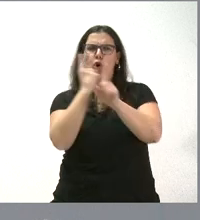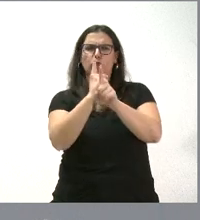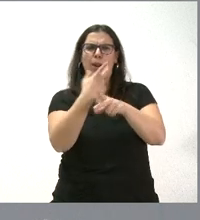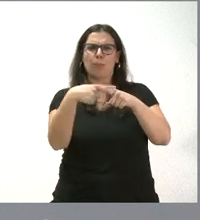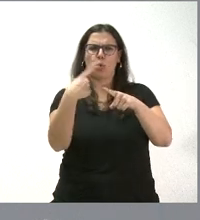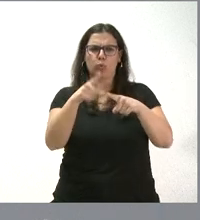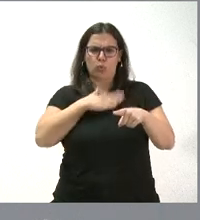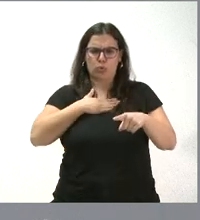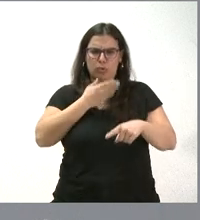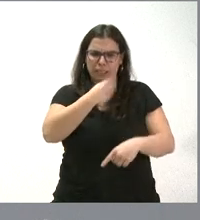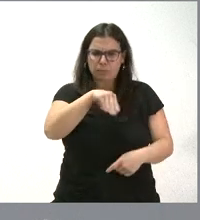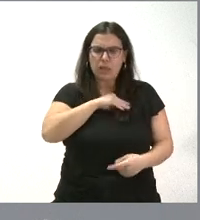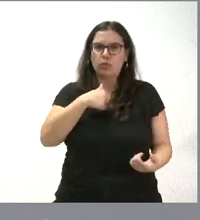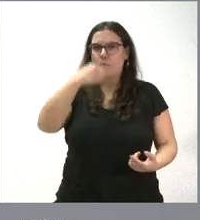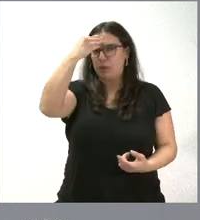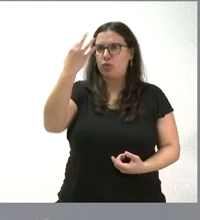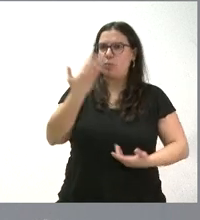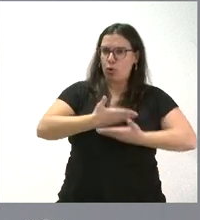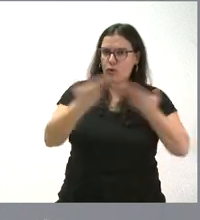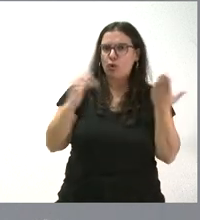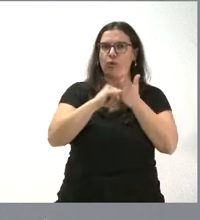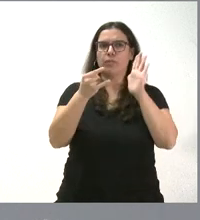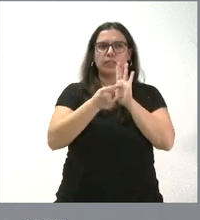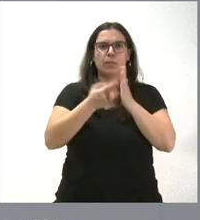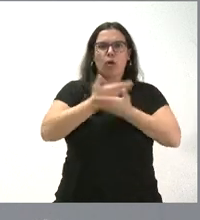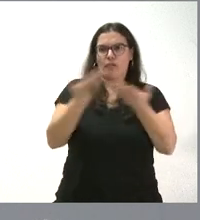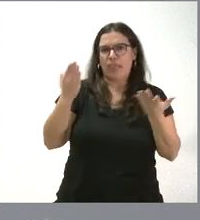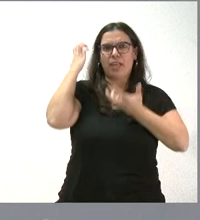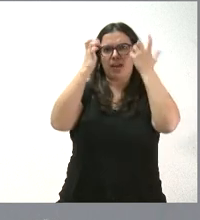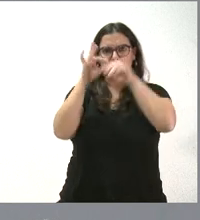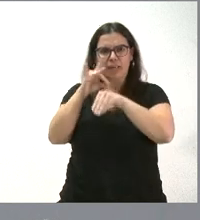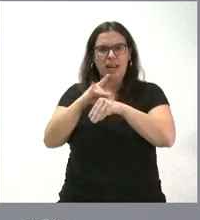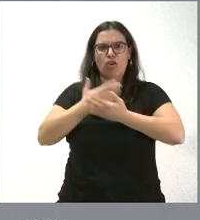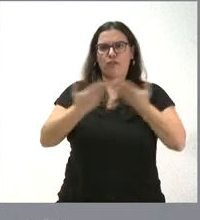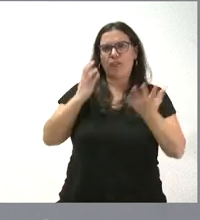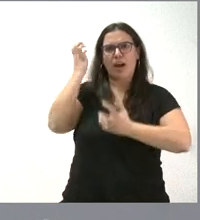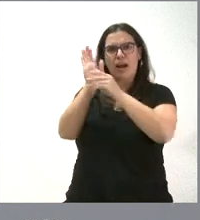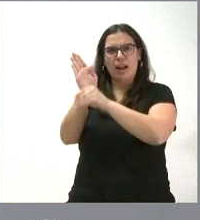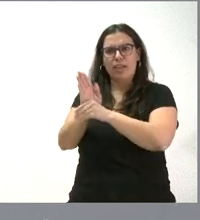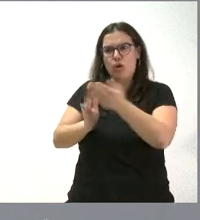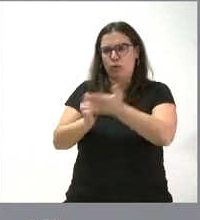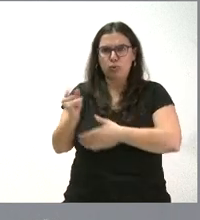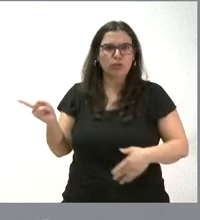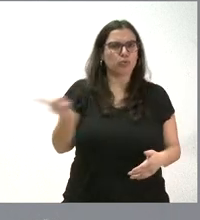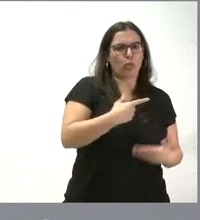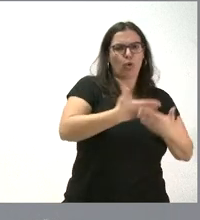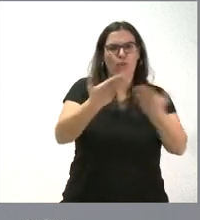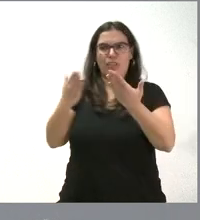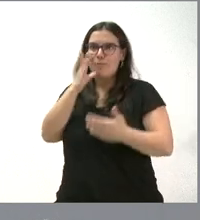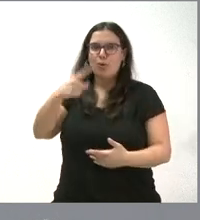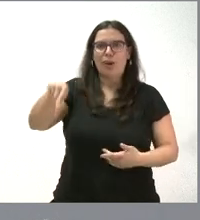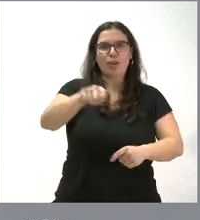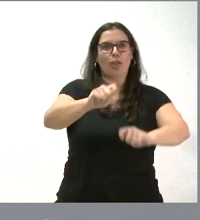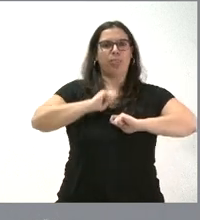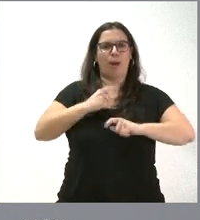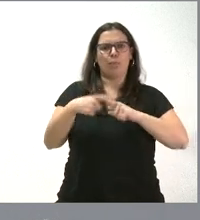yo creo que tenemos que confiar en el sistema, confiar en los veterinarios, confiar en los ganaderos y confiar en los agricultores. Nos proveen de productos de